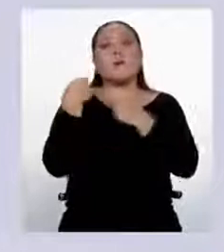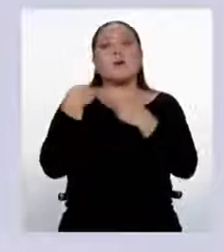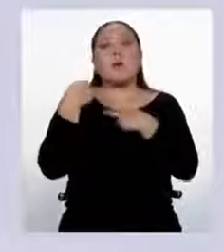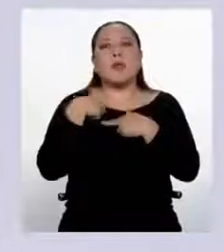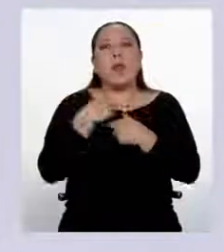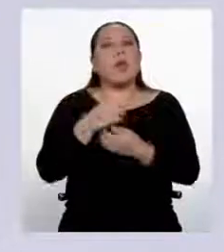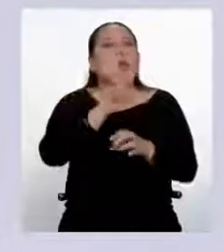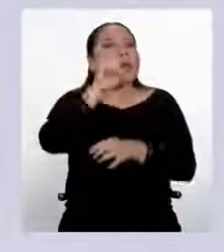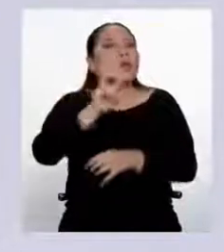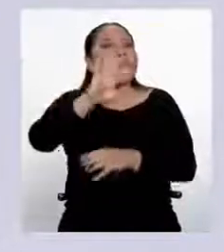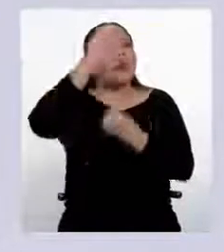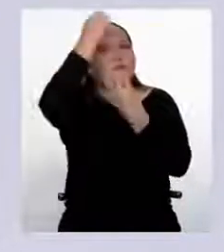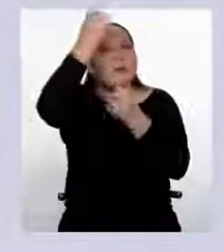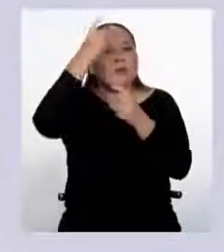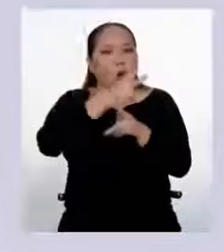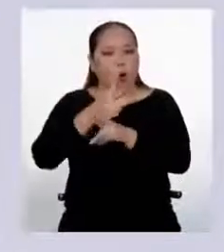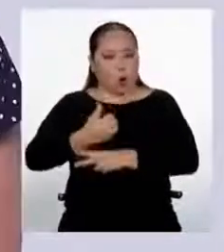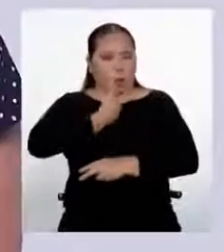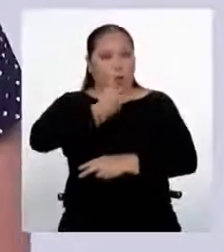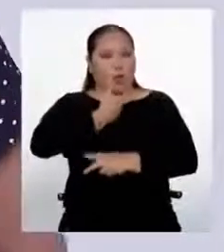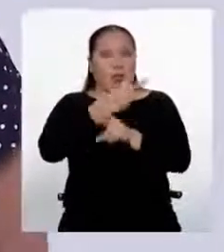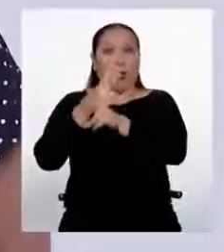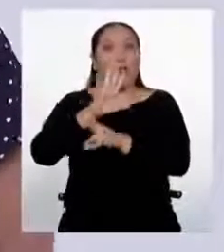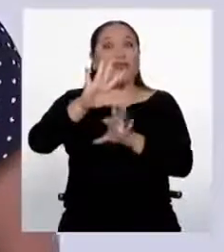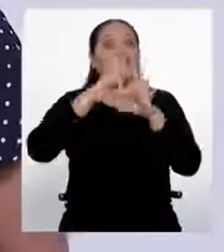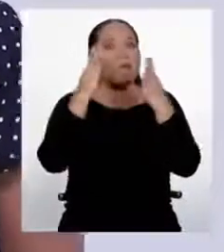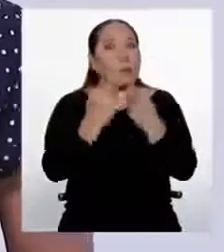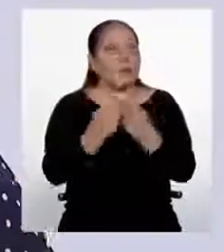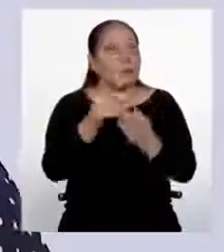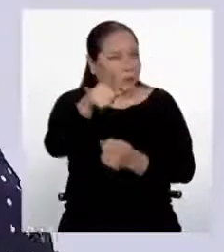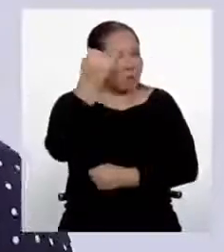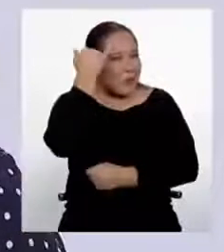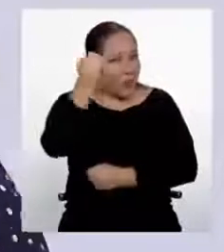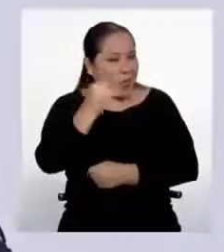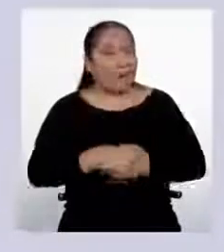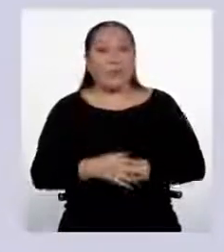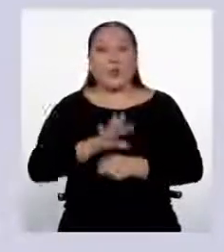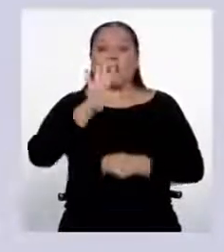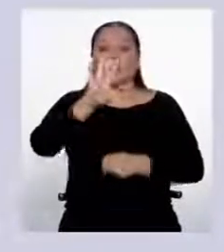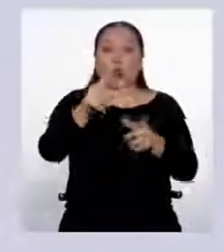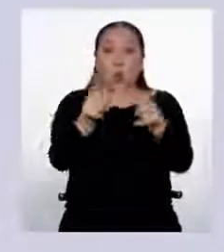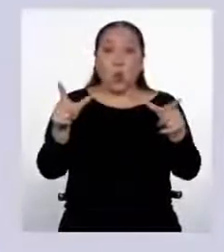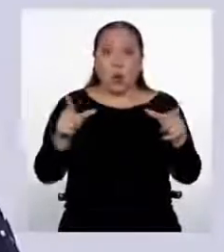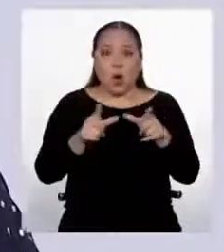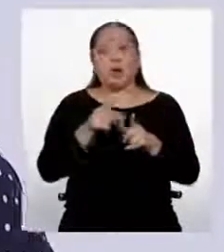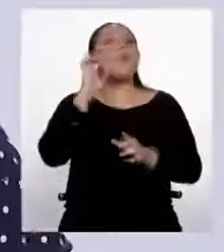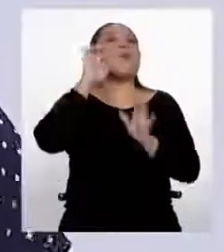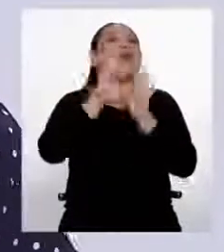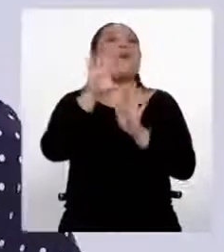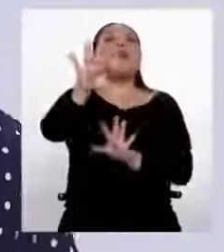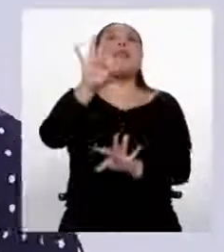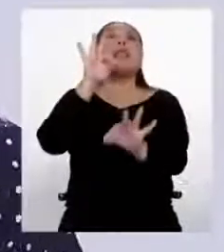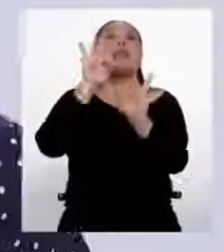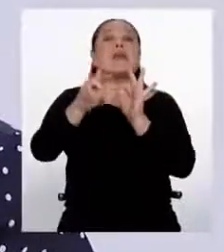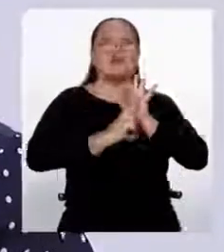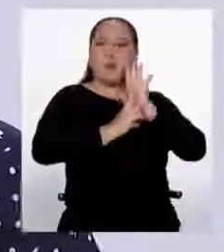usar la información para cuidarte y para cuidar a tu familia. Por eso, te propongo el siguiente reto. Si en tu distrito te eligen como representante para que